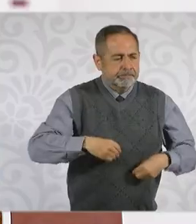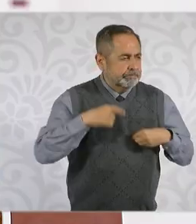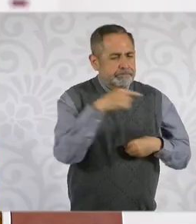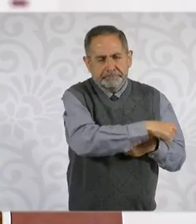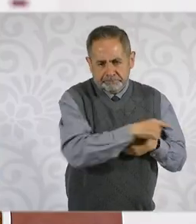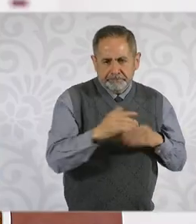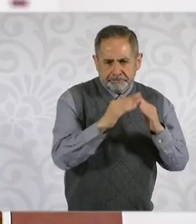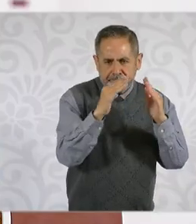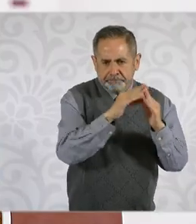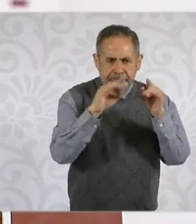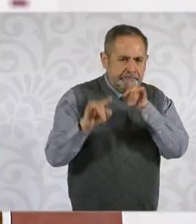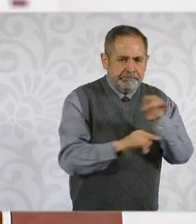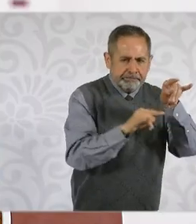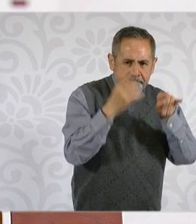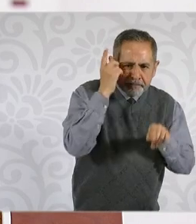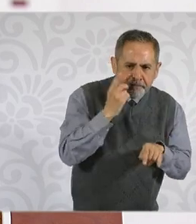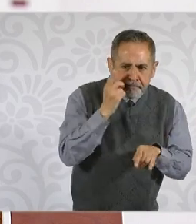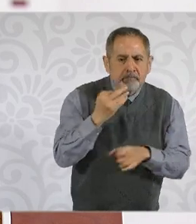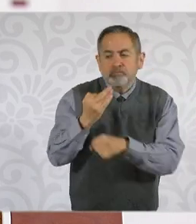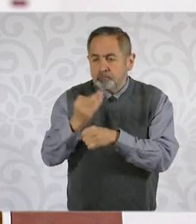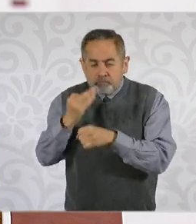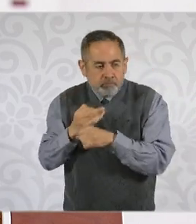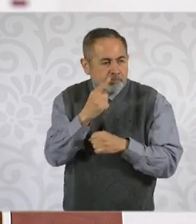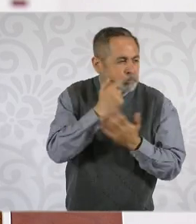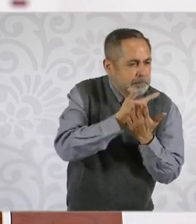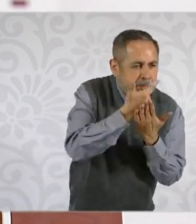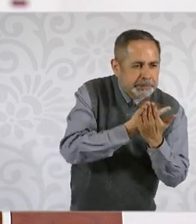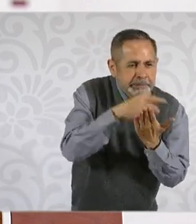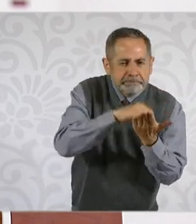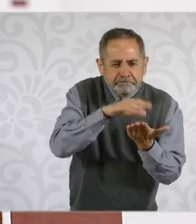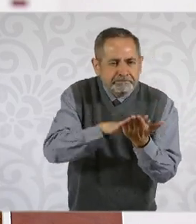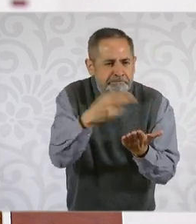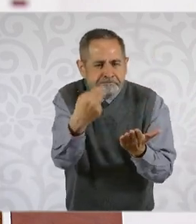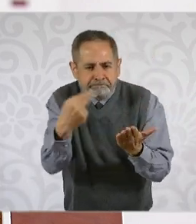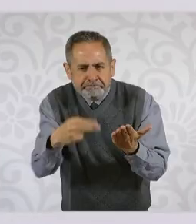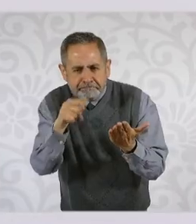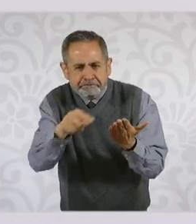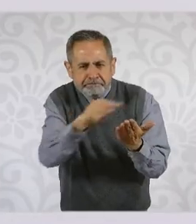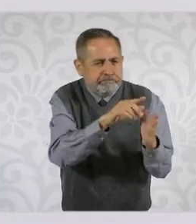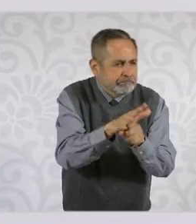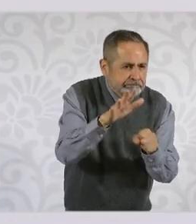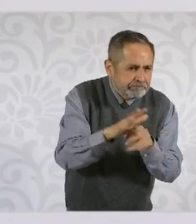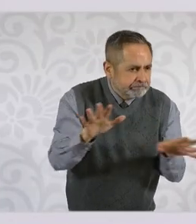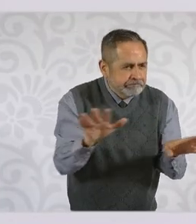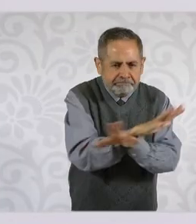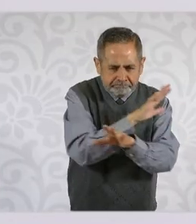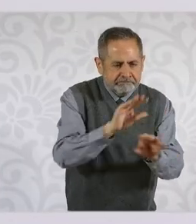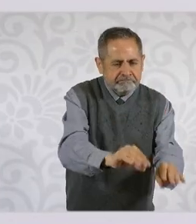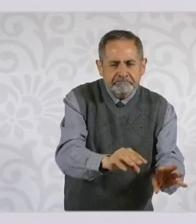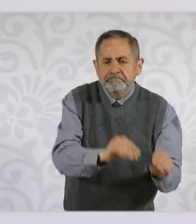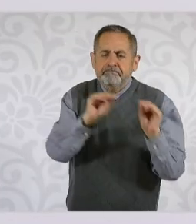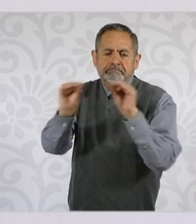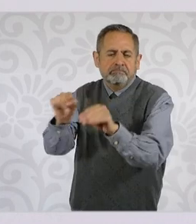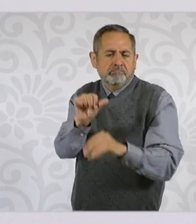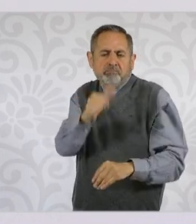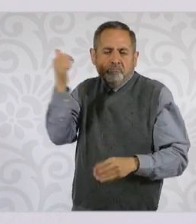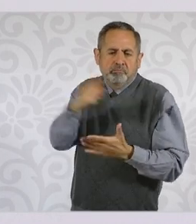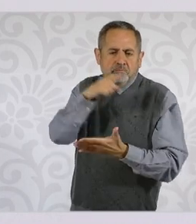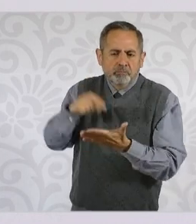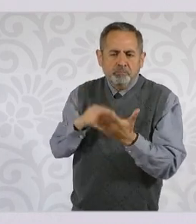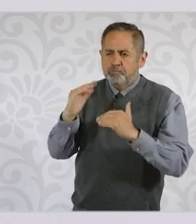Edna va a entrar a un censo para saber cuántas son y dónde se pueden reubicar. Es esencialmente